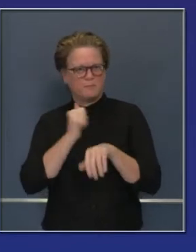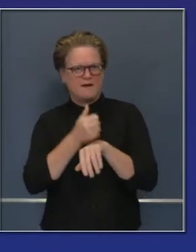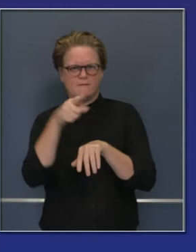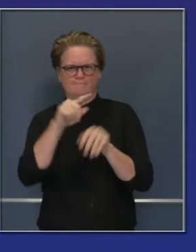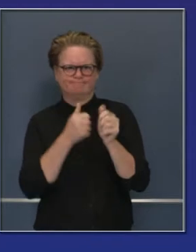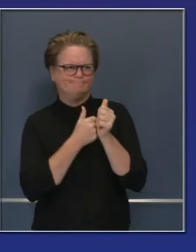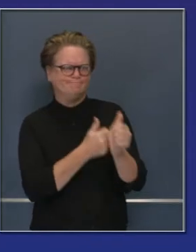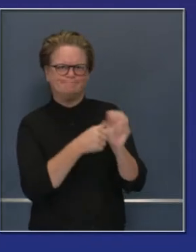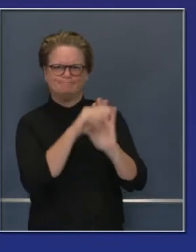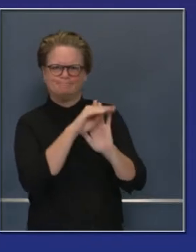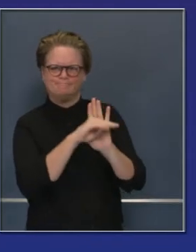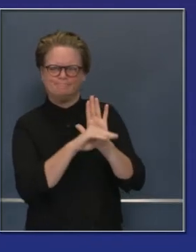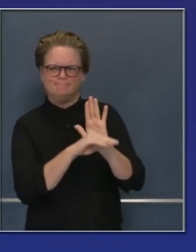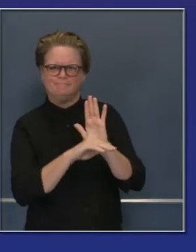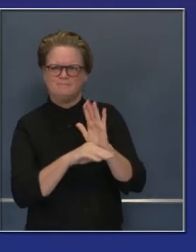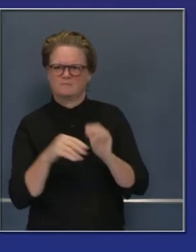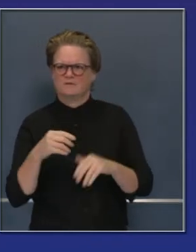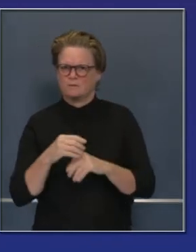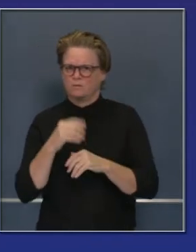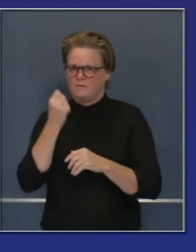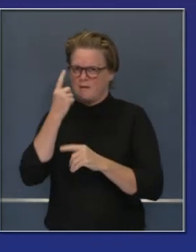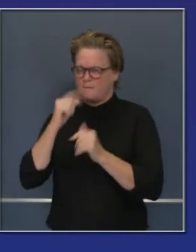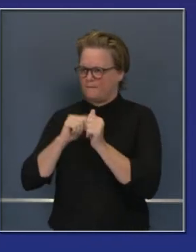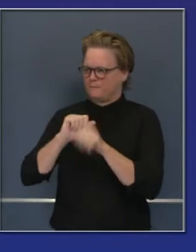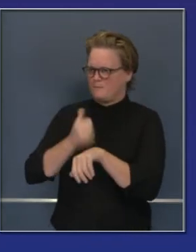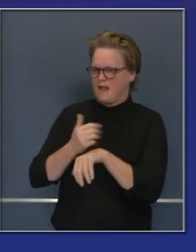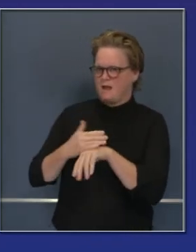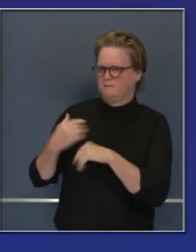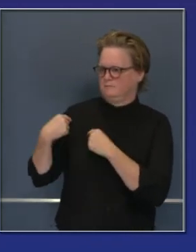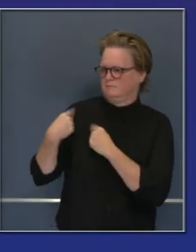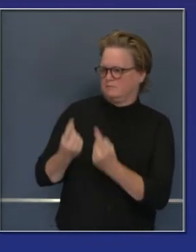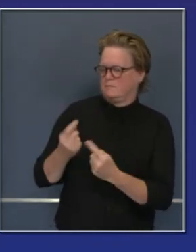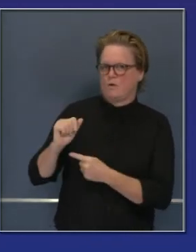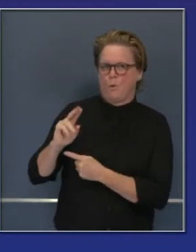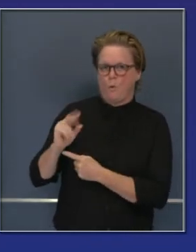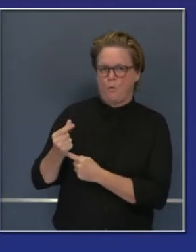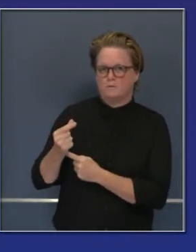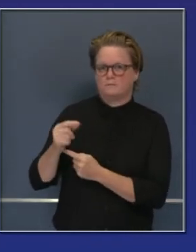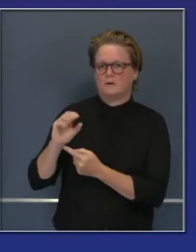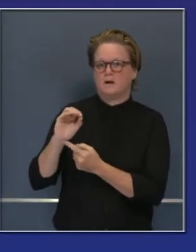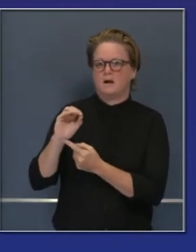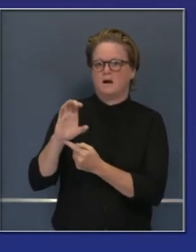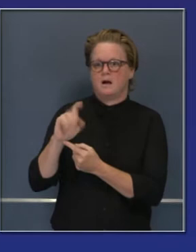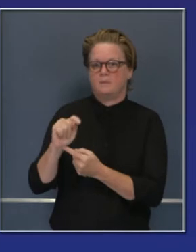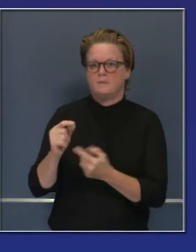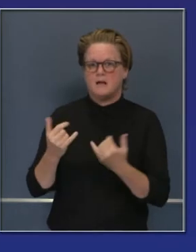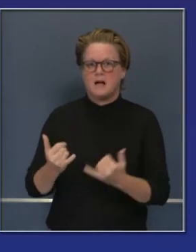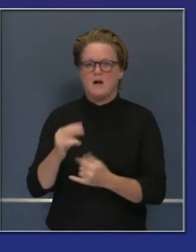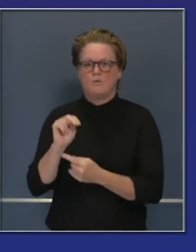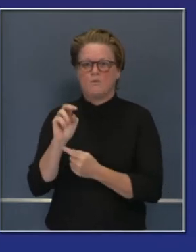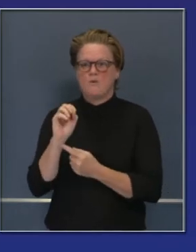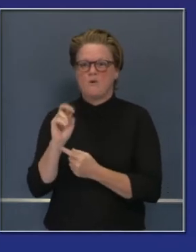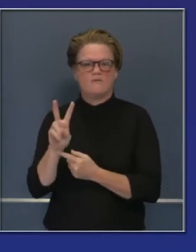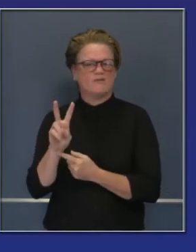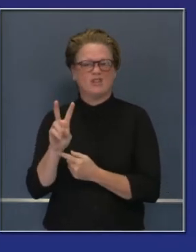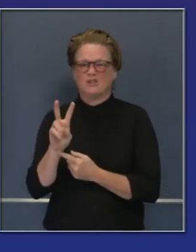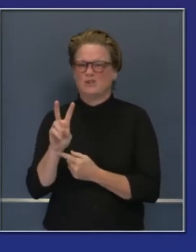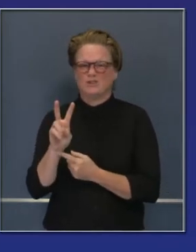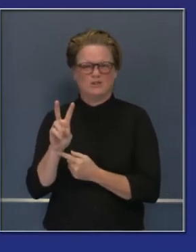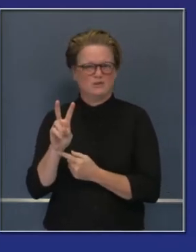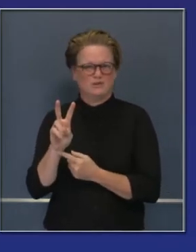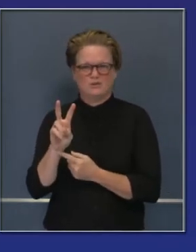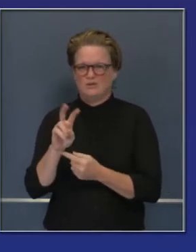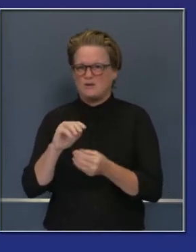Entre finales de agosto y octubre. Ahora estamos moviéndonos hacia atrás,